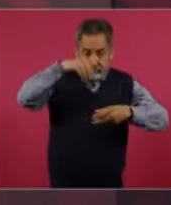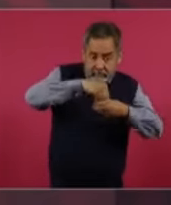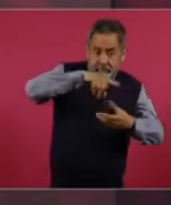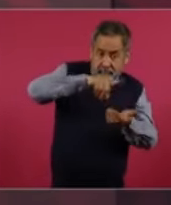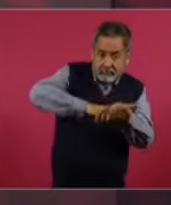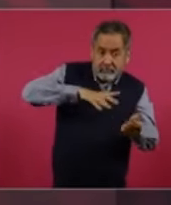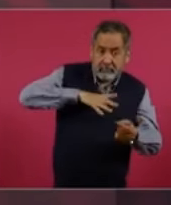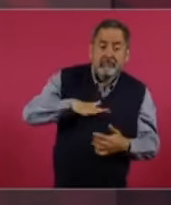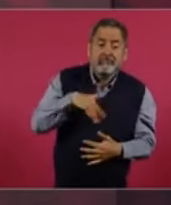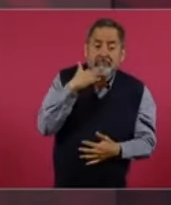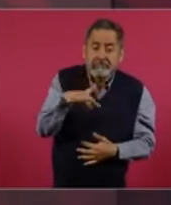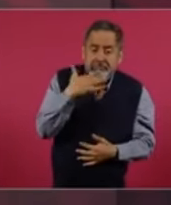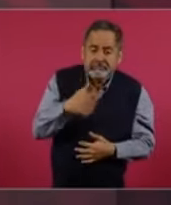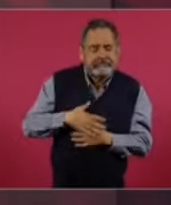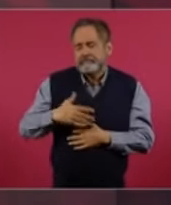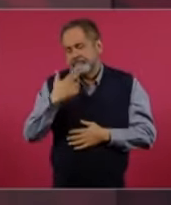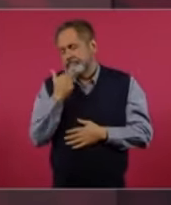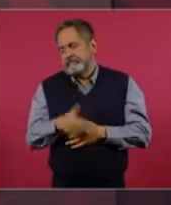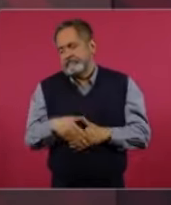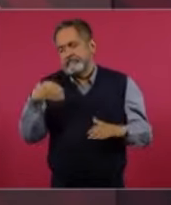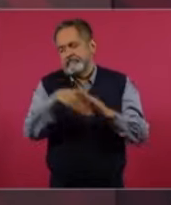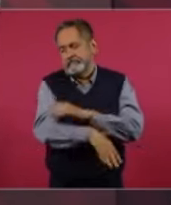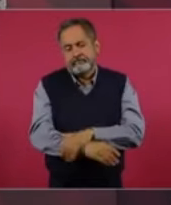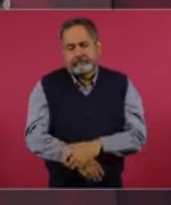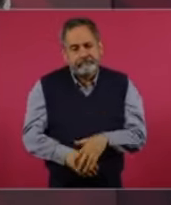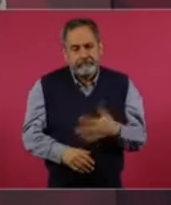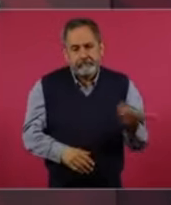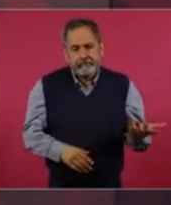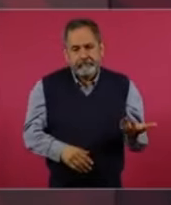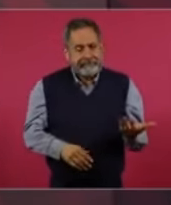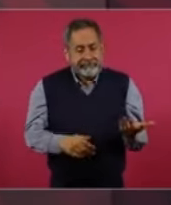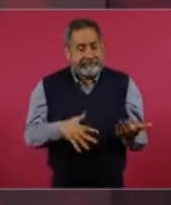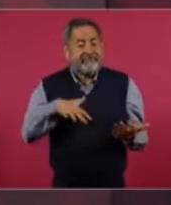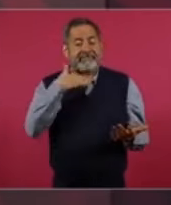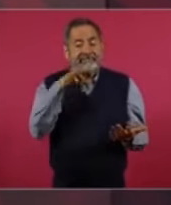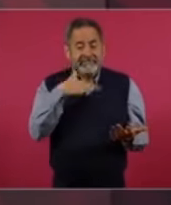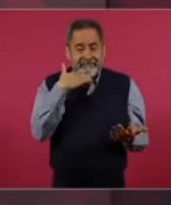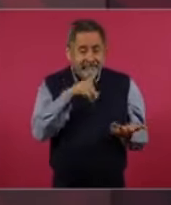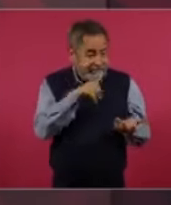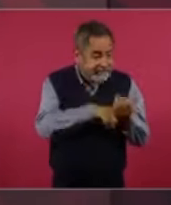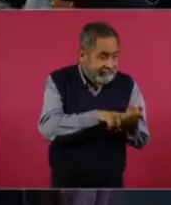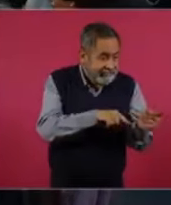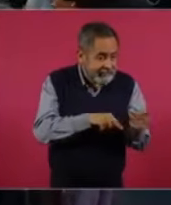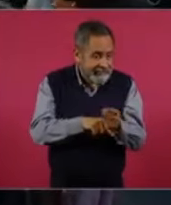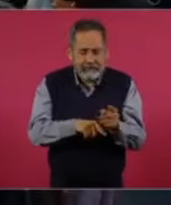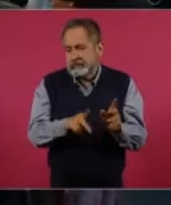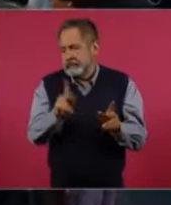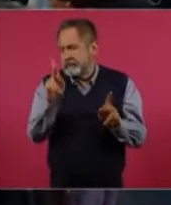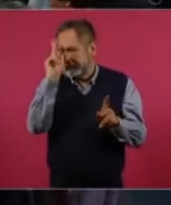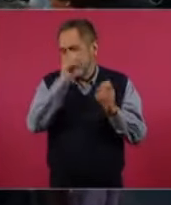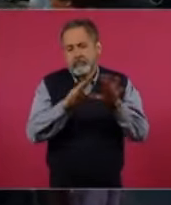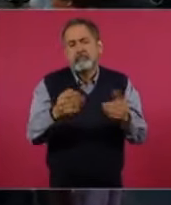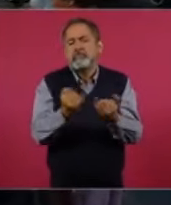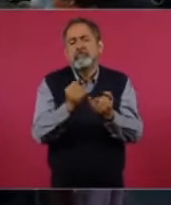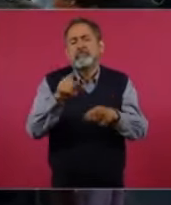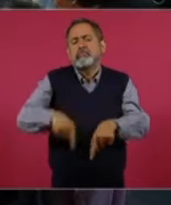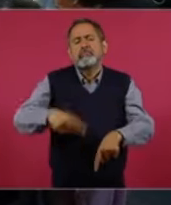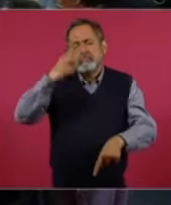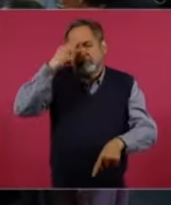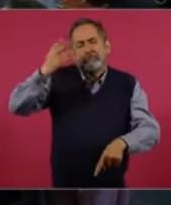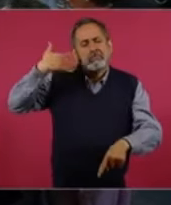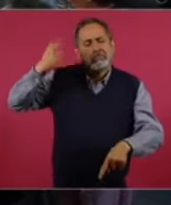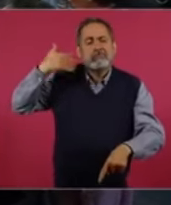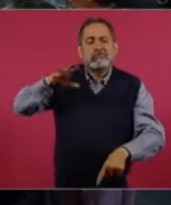con un ingrediente de corrupción como la que imperaba en el país,